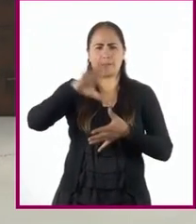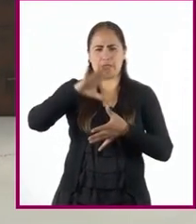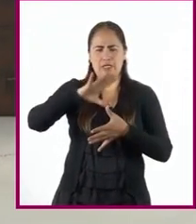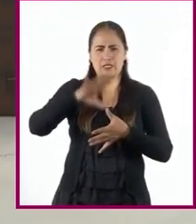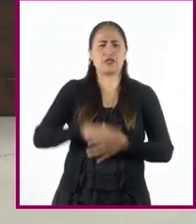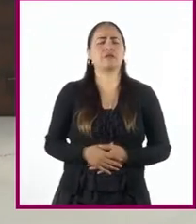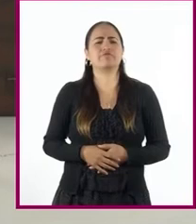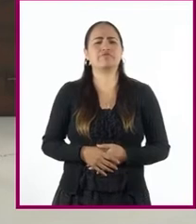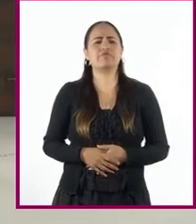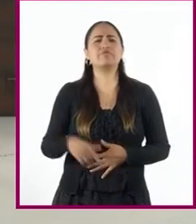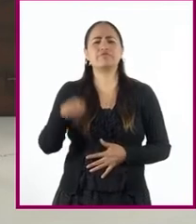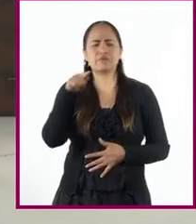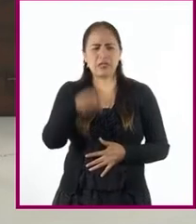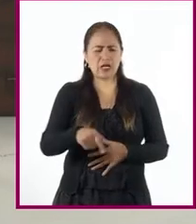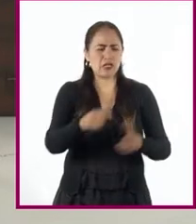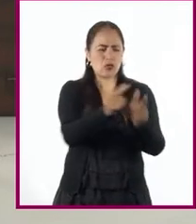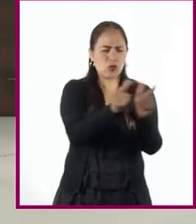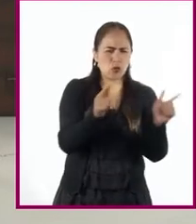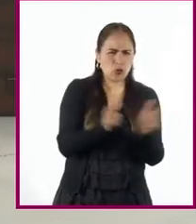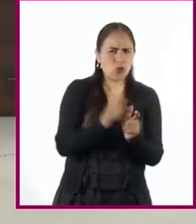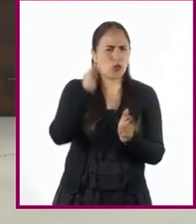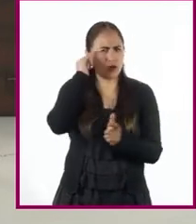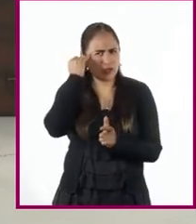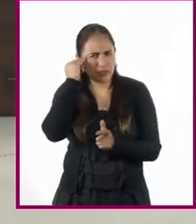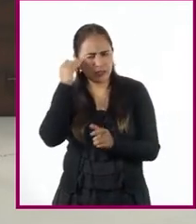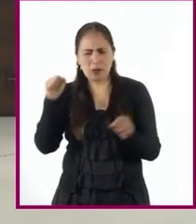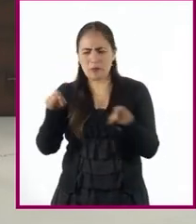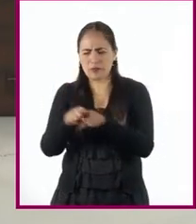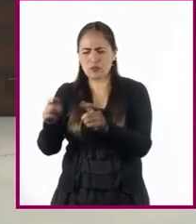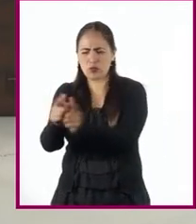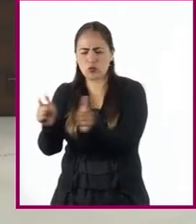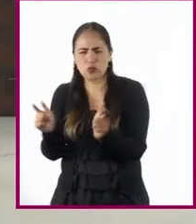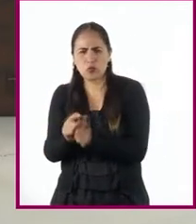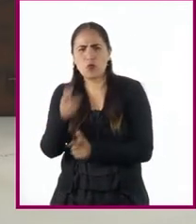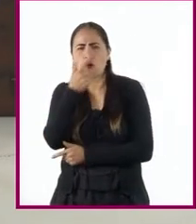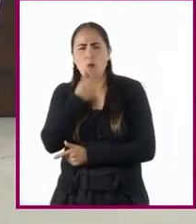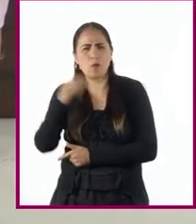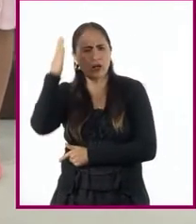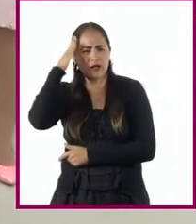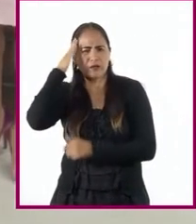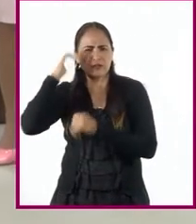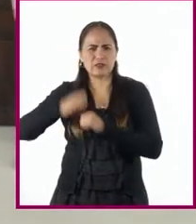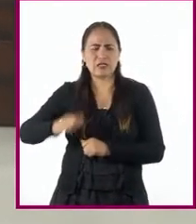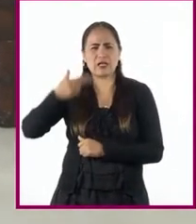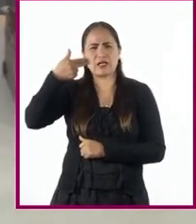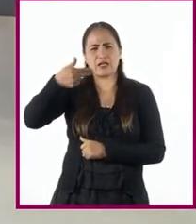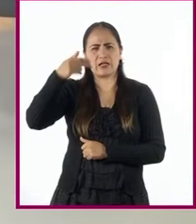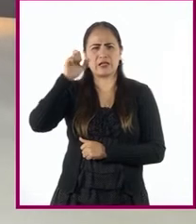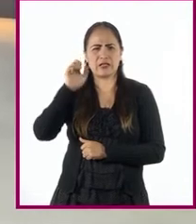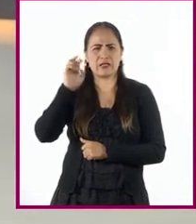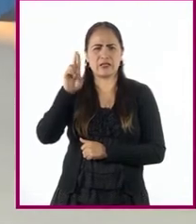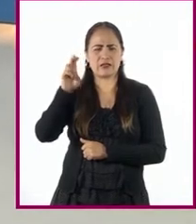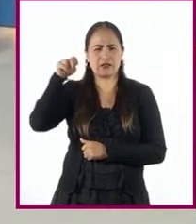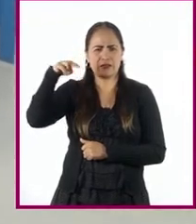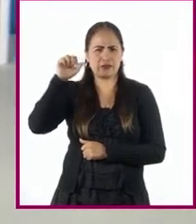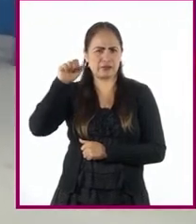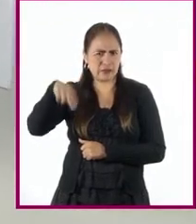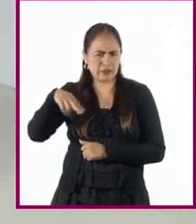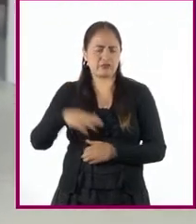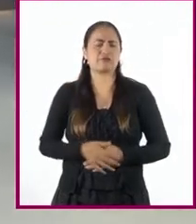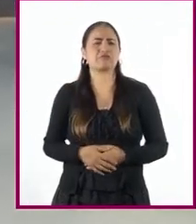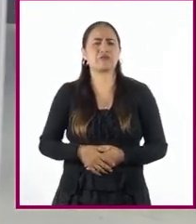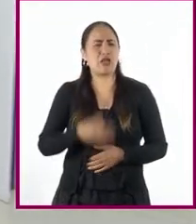tanto en las huestes indígenas como en las de Hernán Cortés. A pesar de ser conscientes de ello, en varias